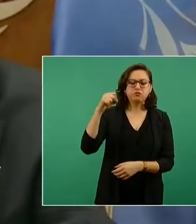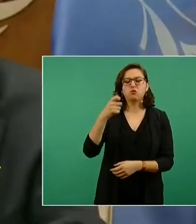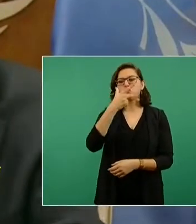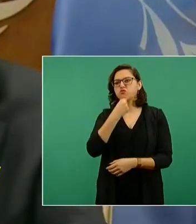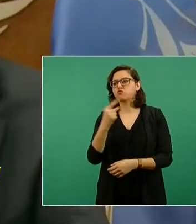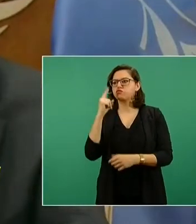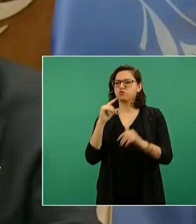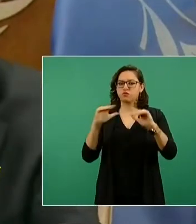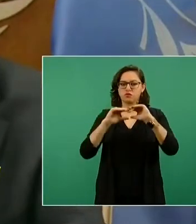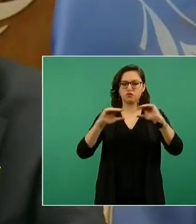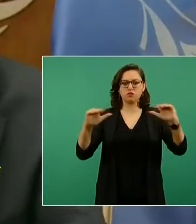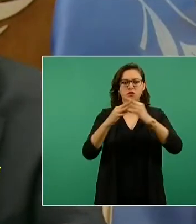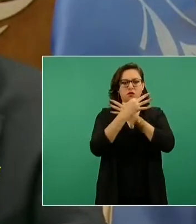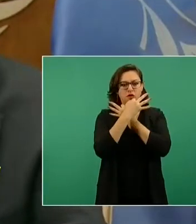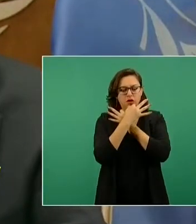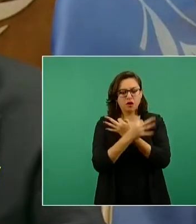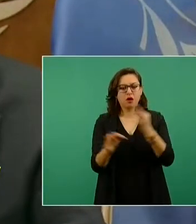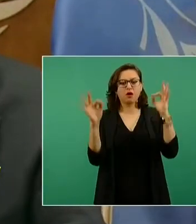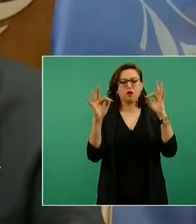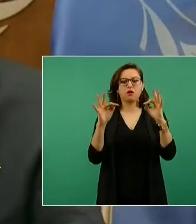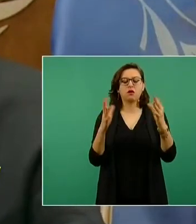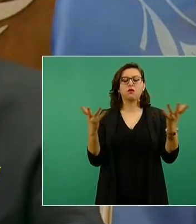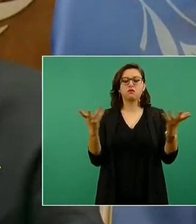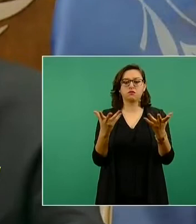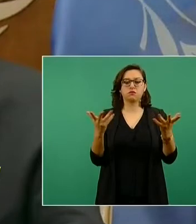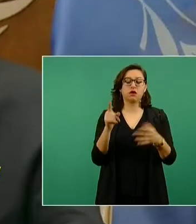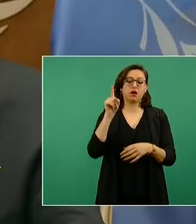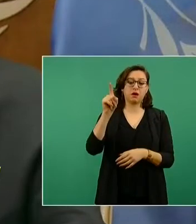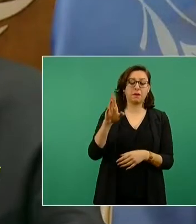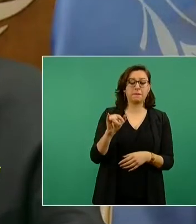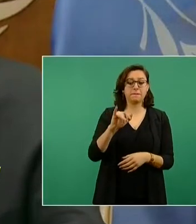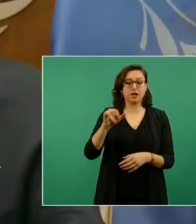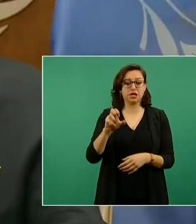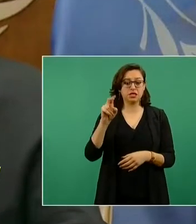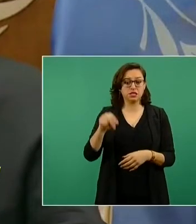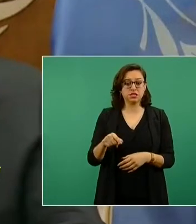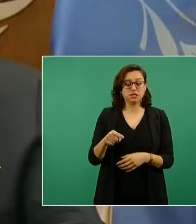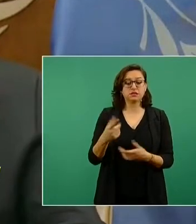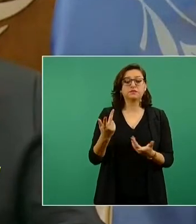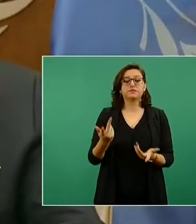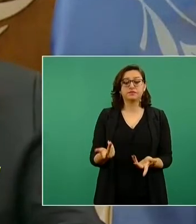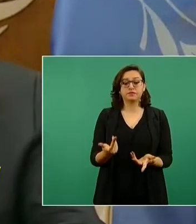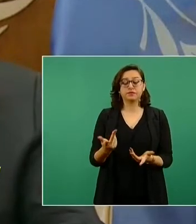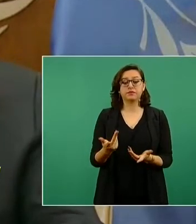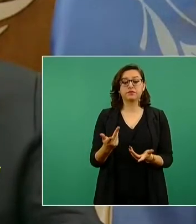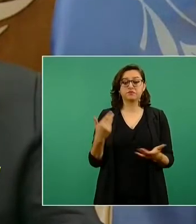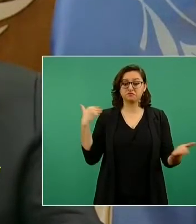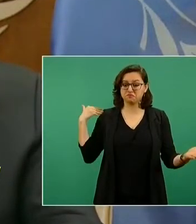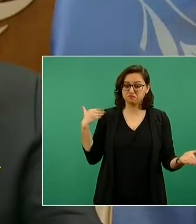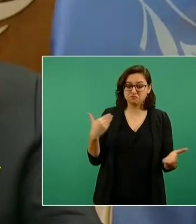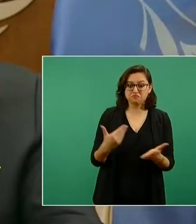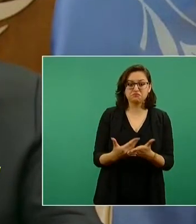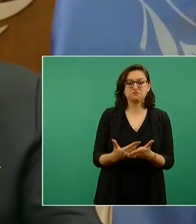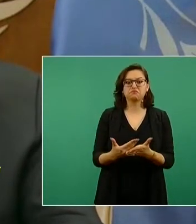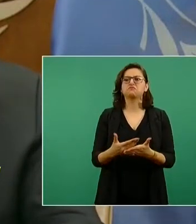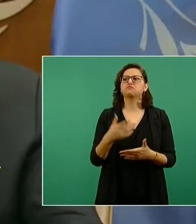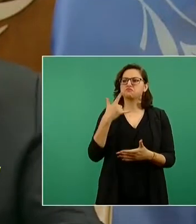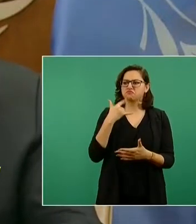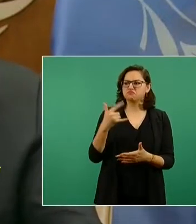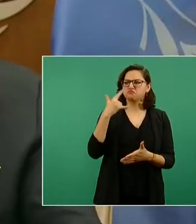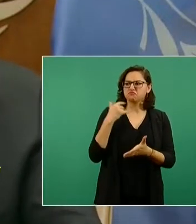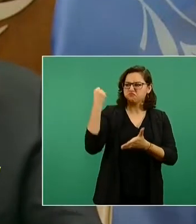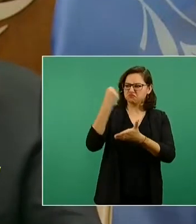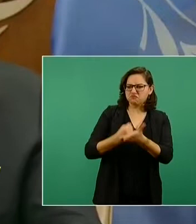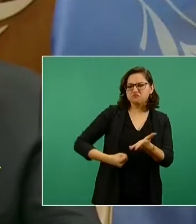través de la histórica declaración y plataforma de acción de Beijing. Hoy siguen ustedes impulsando al progreso